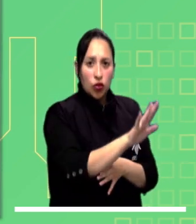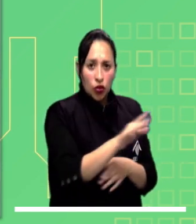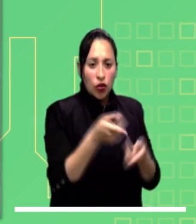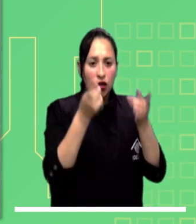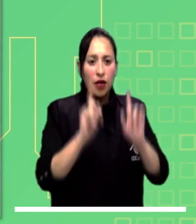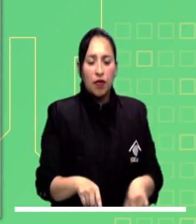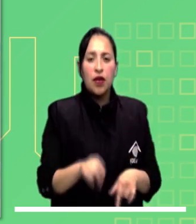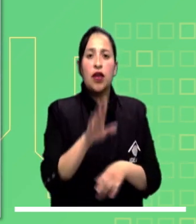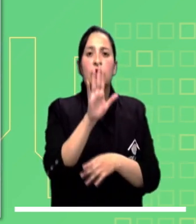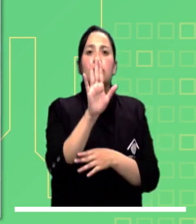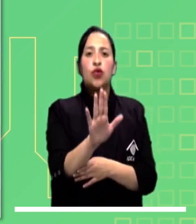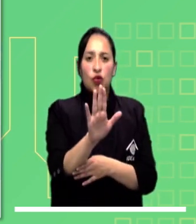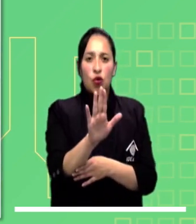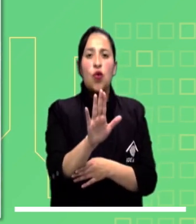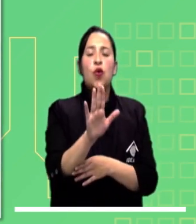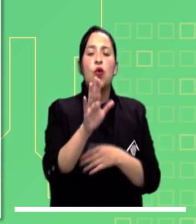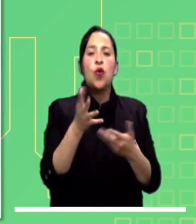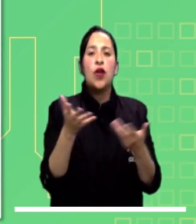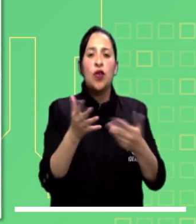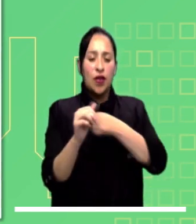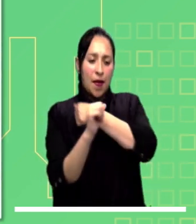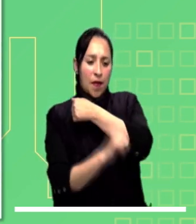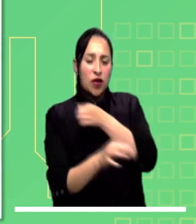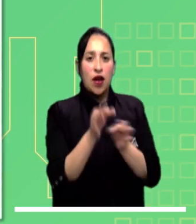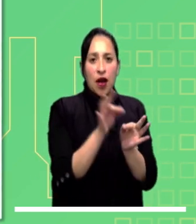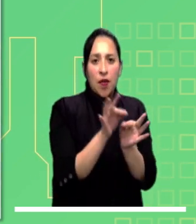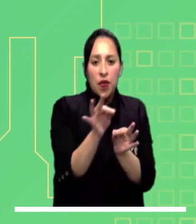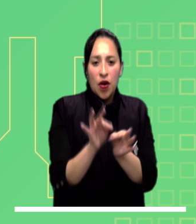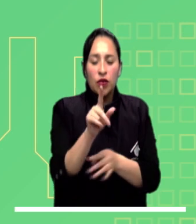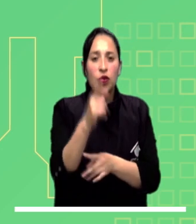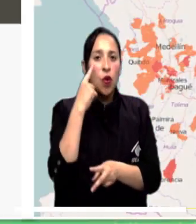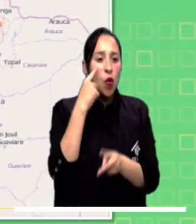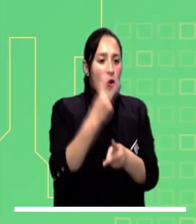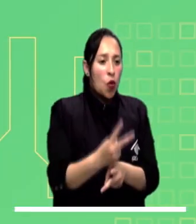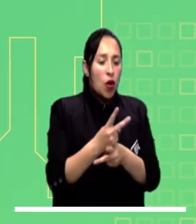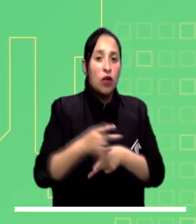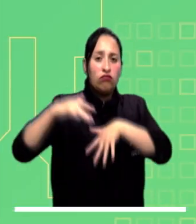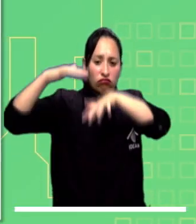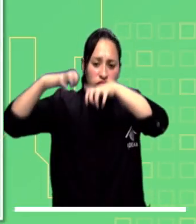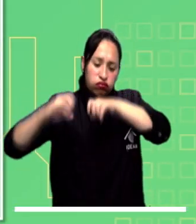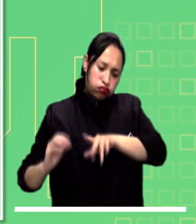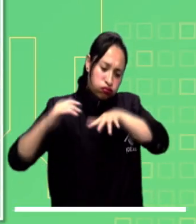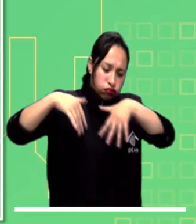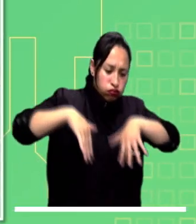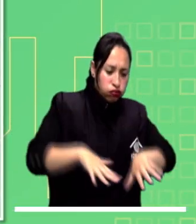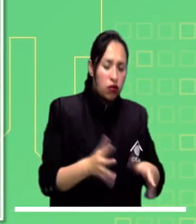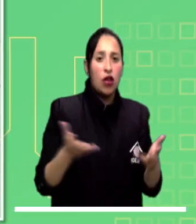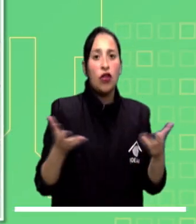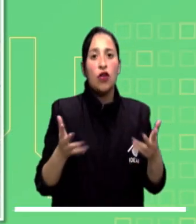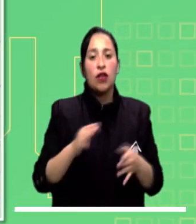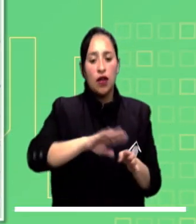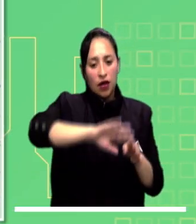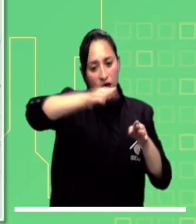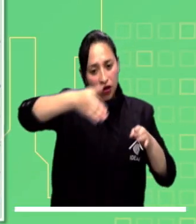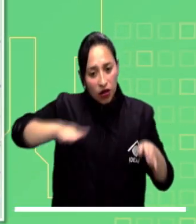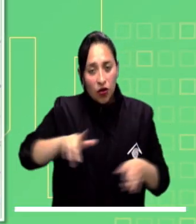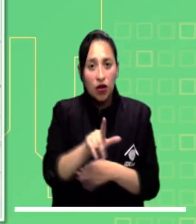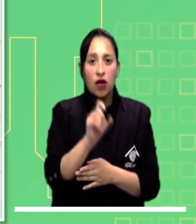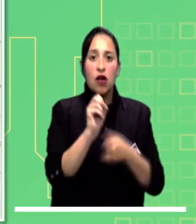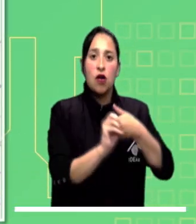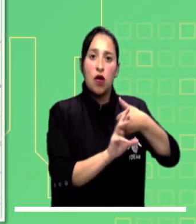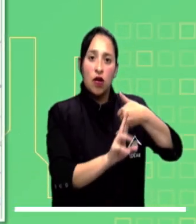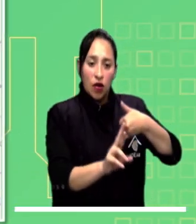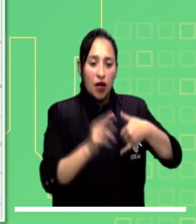incendios varios departamentos del Caribe, así como sectores de Chiquiza, El Cocuy y Zetaquira en Boyacá. Mucha atención a posibles